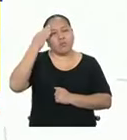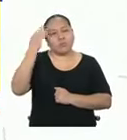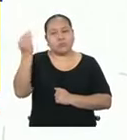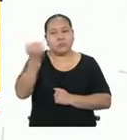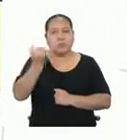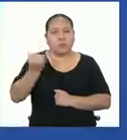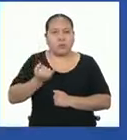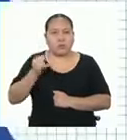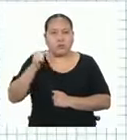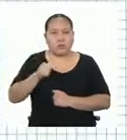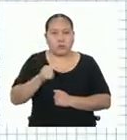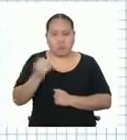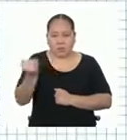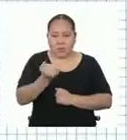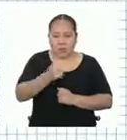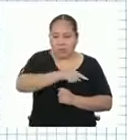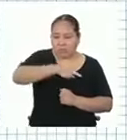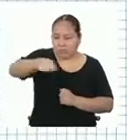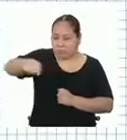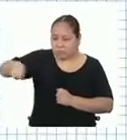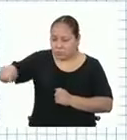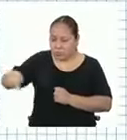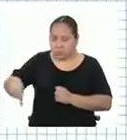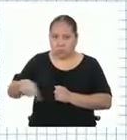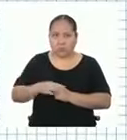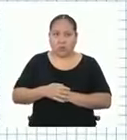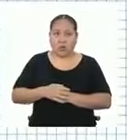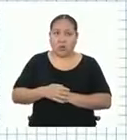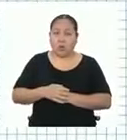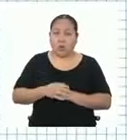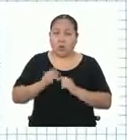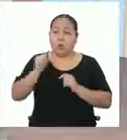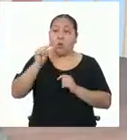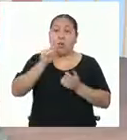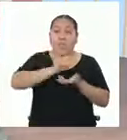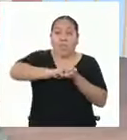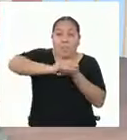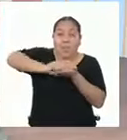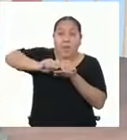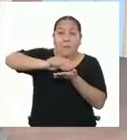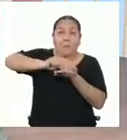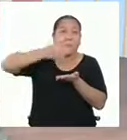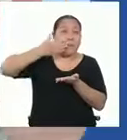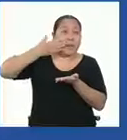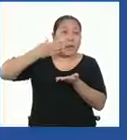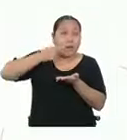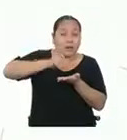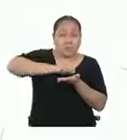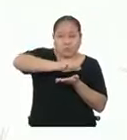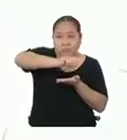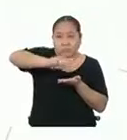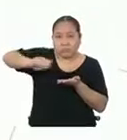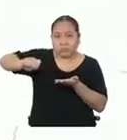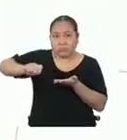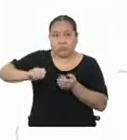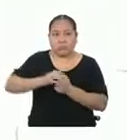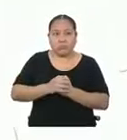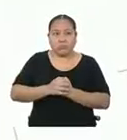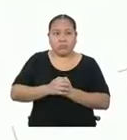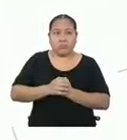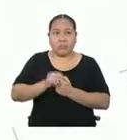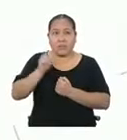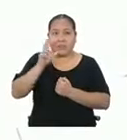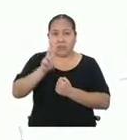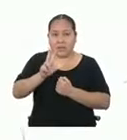el hexágono en el piso de la azotea de tu casa? Con una tiza haría algunos trazos. Así, mire. Trazaría